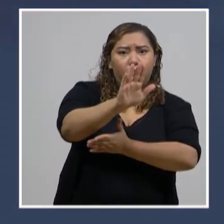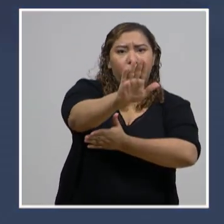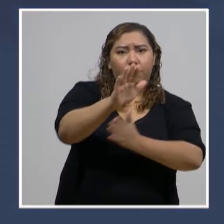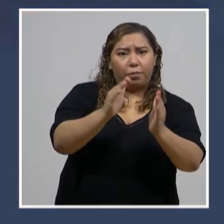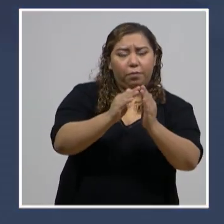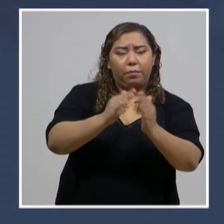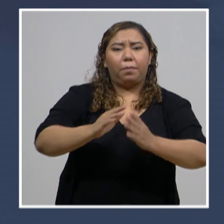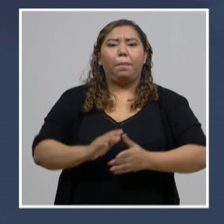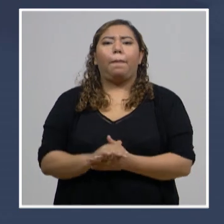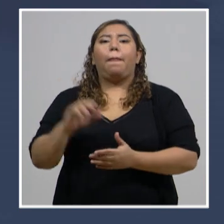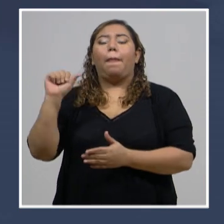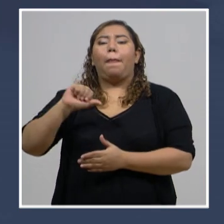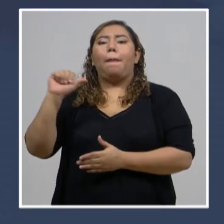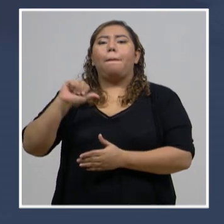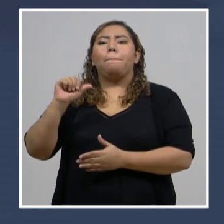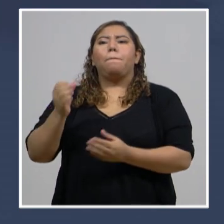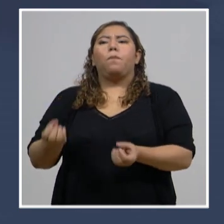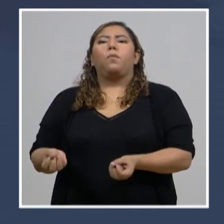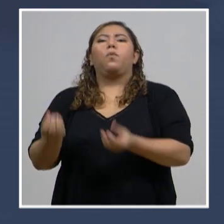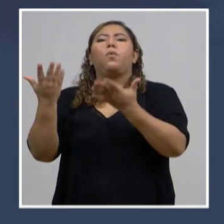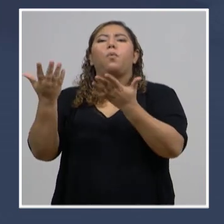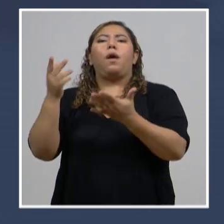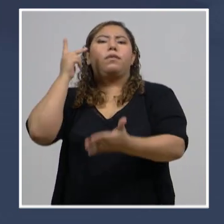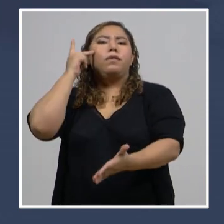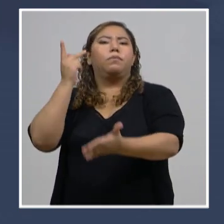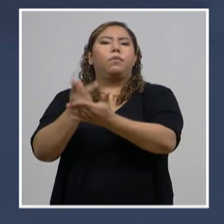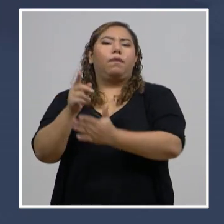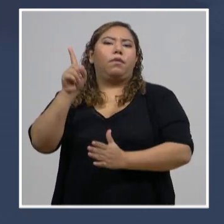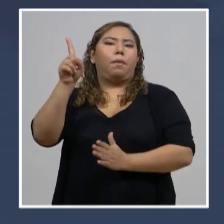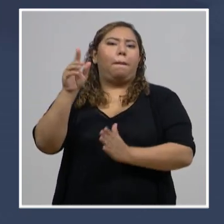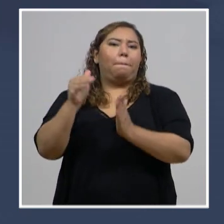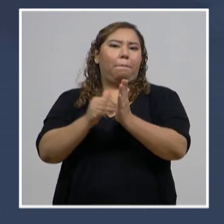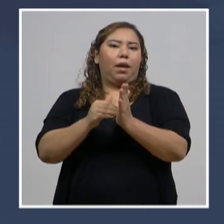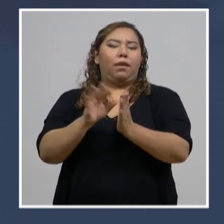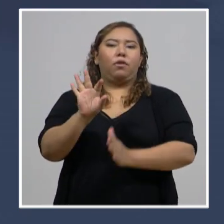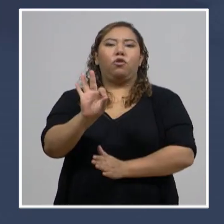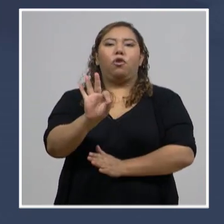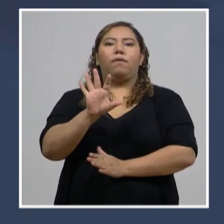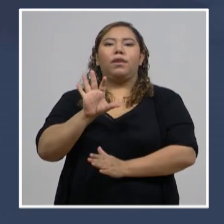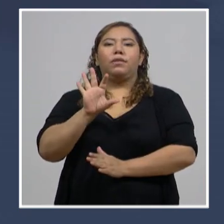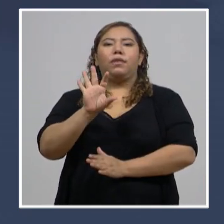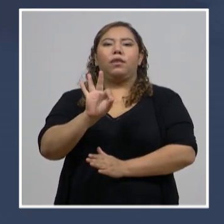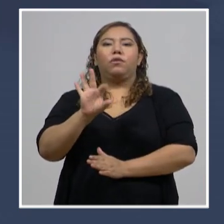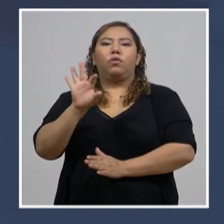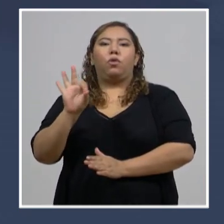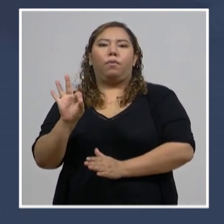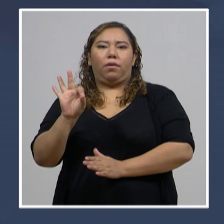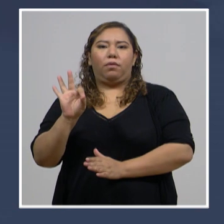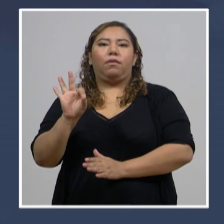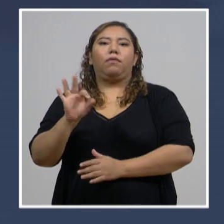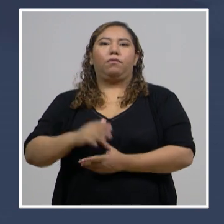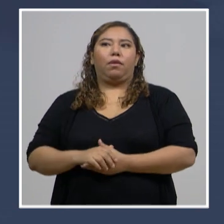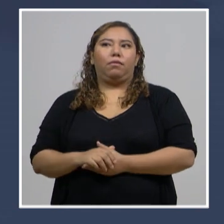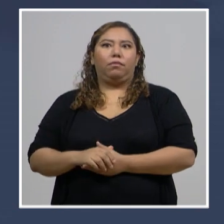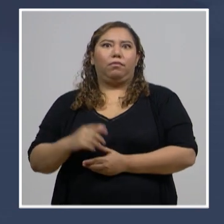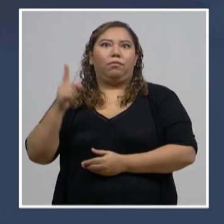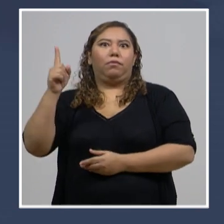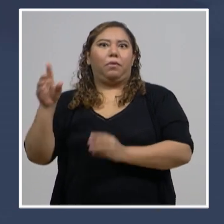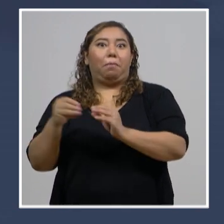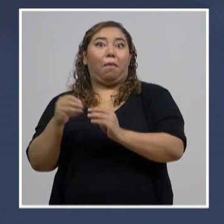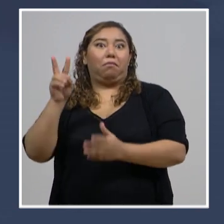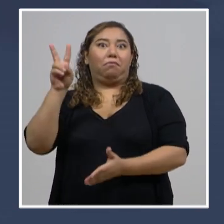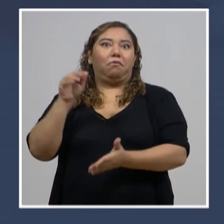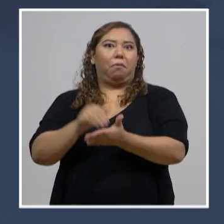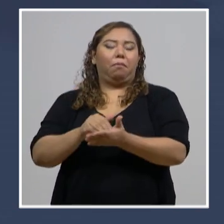22 de julio, se han realizado 1,999 pruebas. Por una prueba no llegamos a las 2,000, de las cuales,